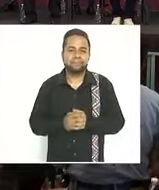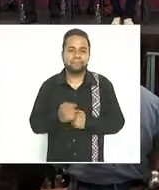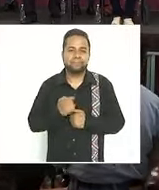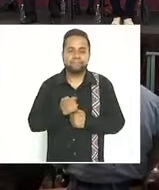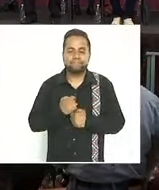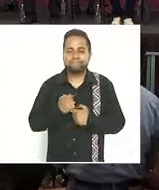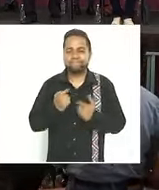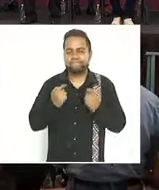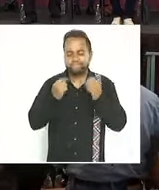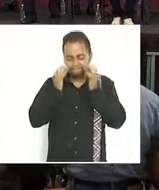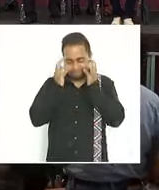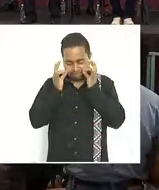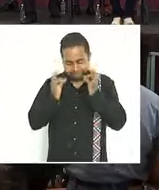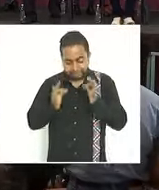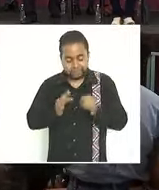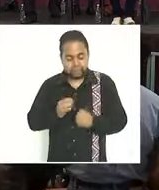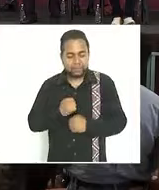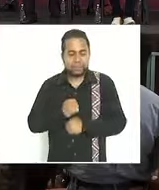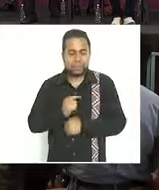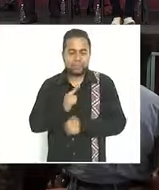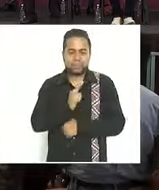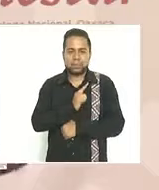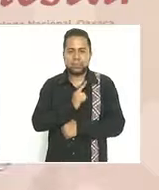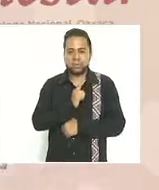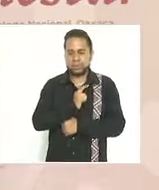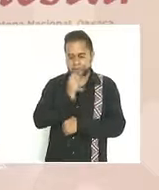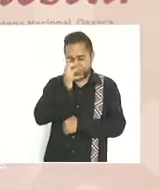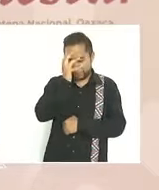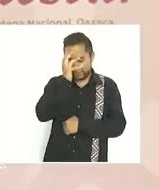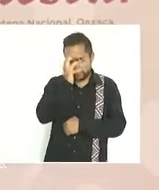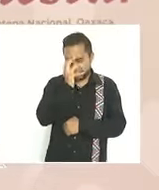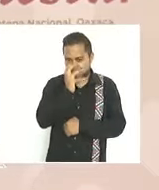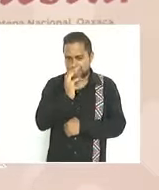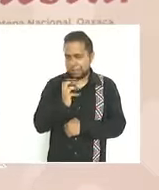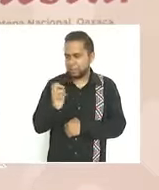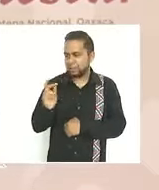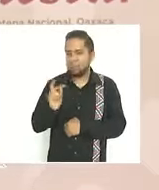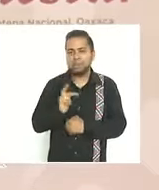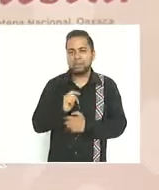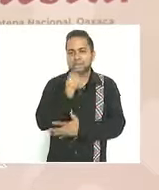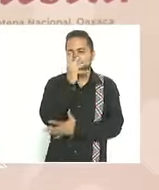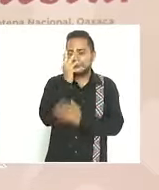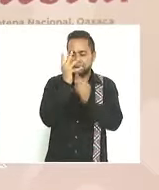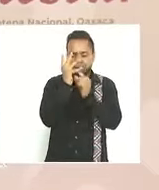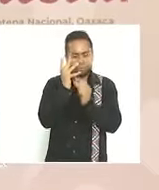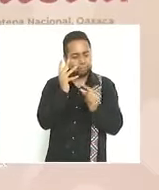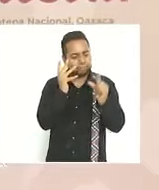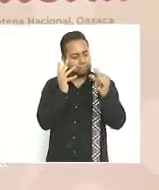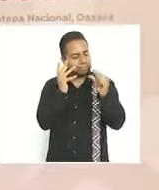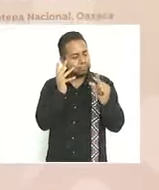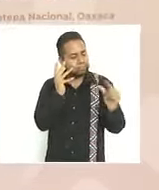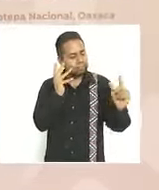al verme tan sola y triste, o aloja el viento!